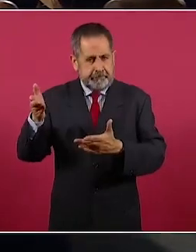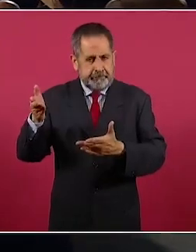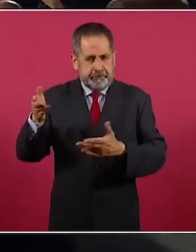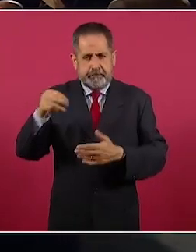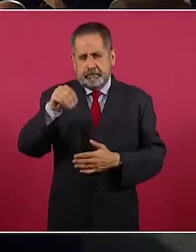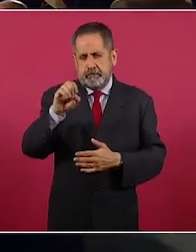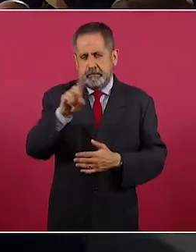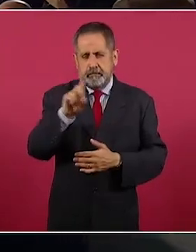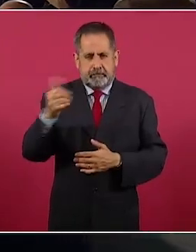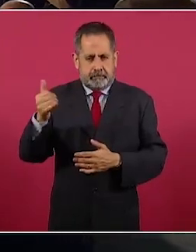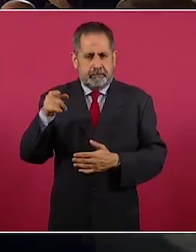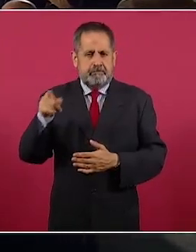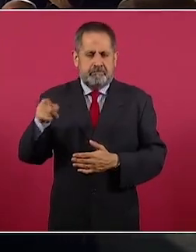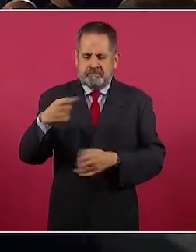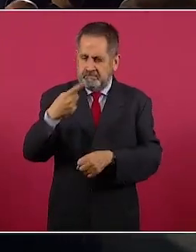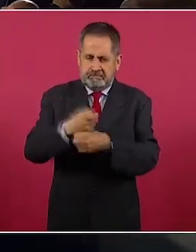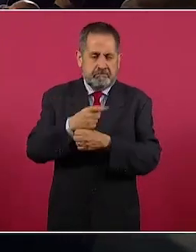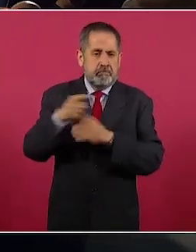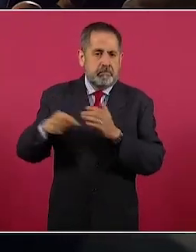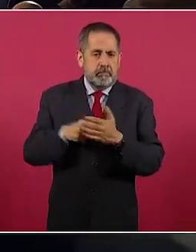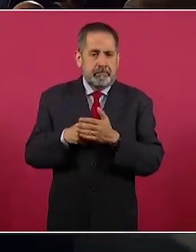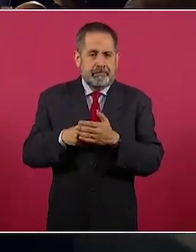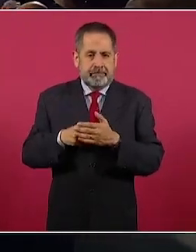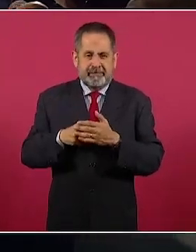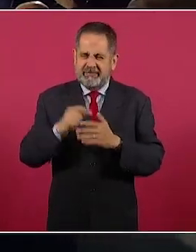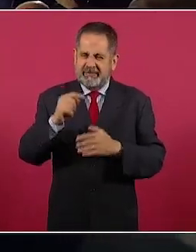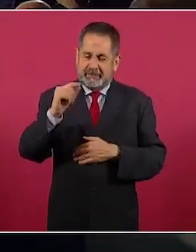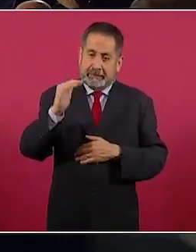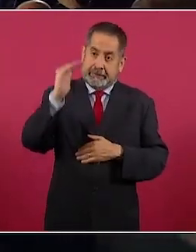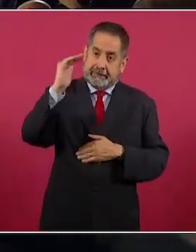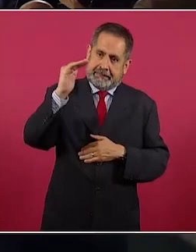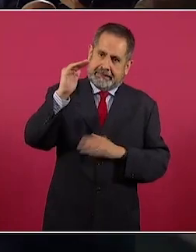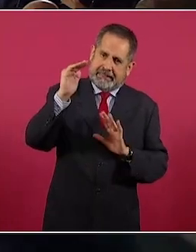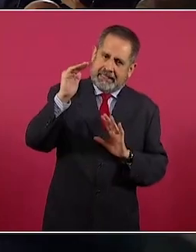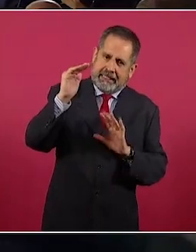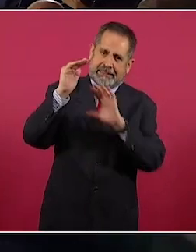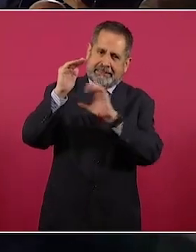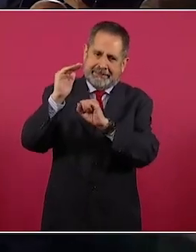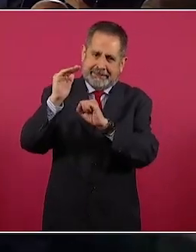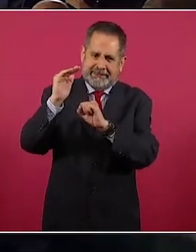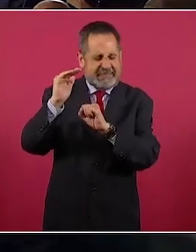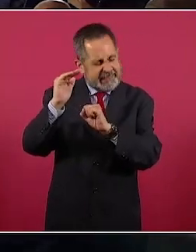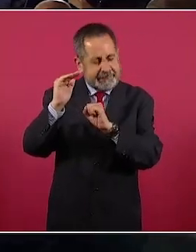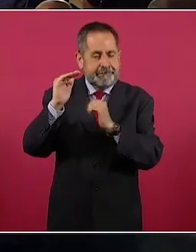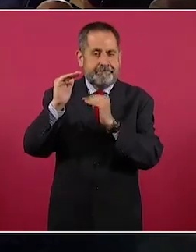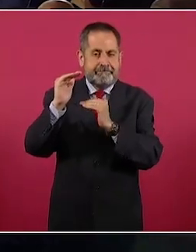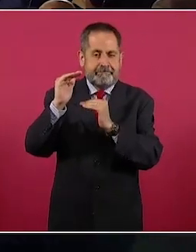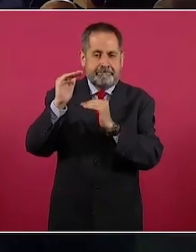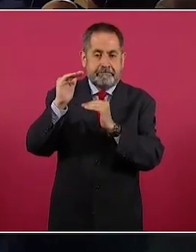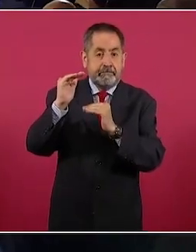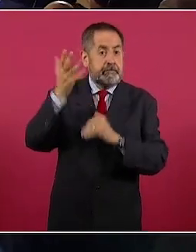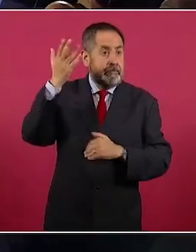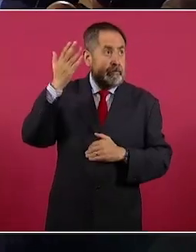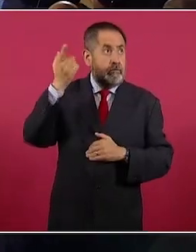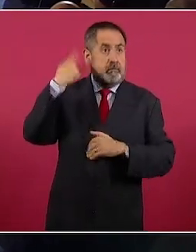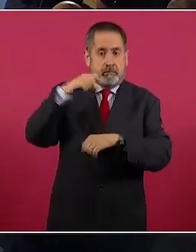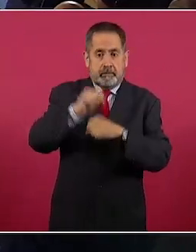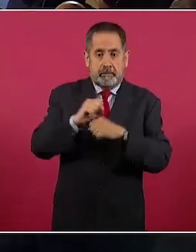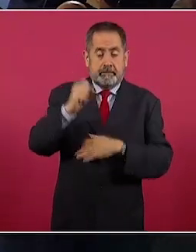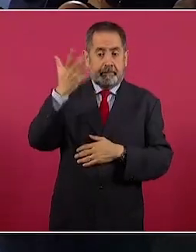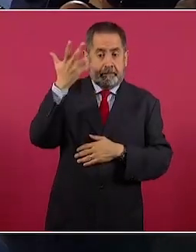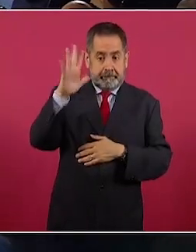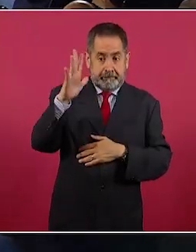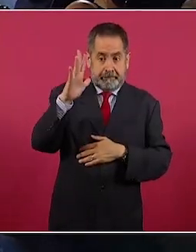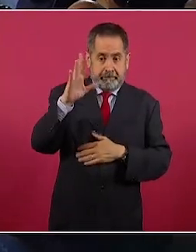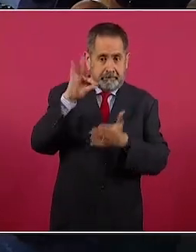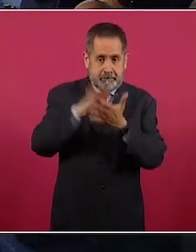Modi de la India me llevaba la semana pasada diez puntos de ventaja y ahora ya sólo son